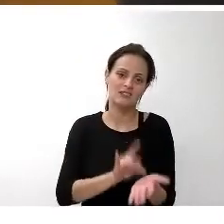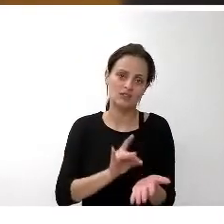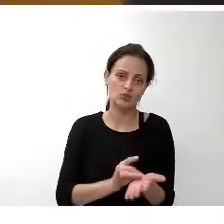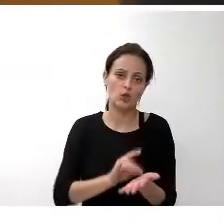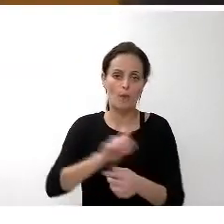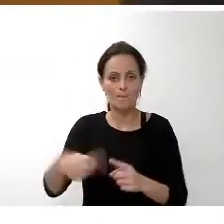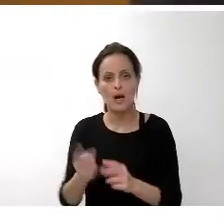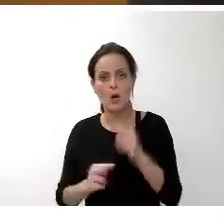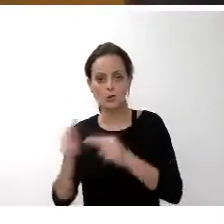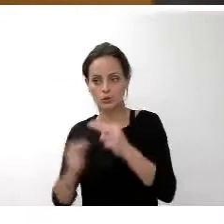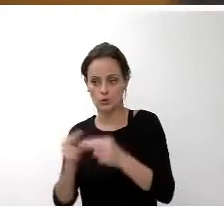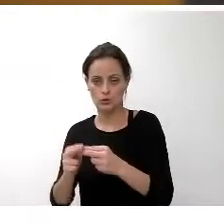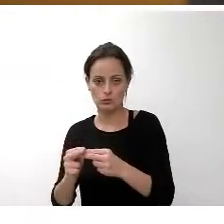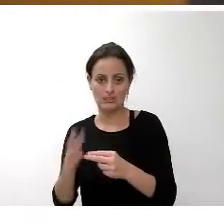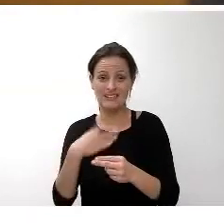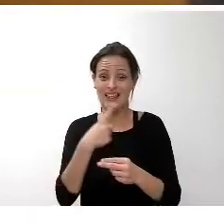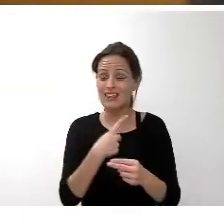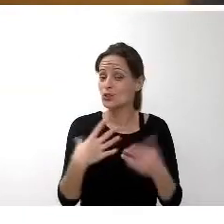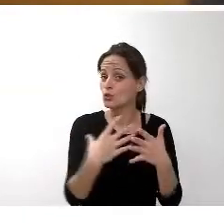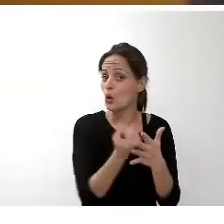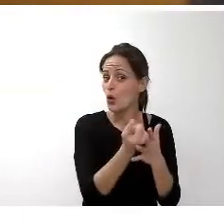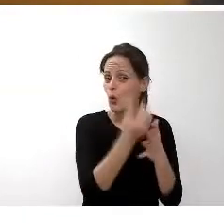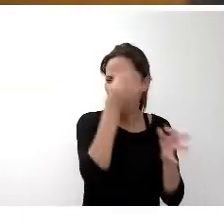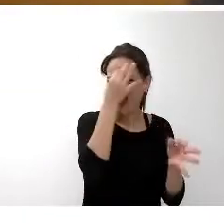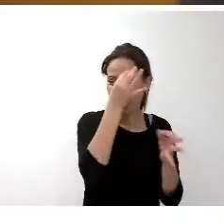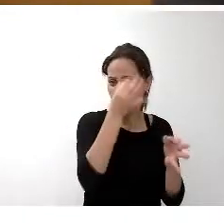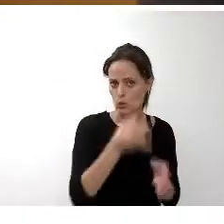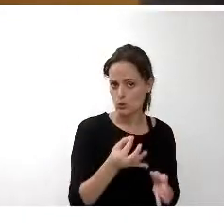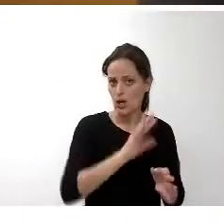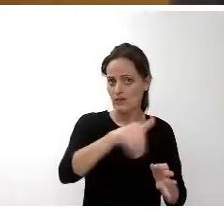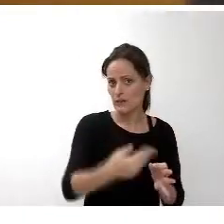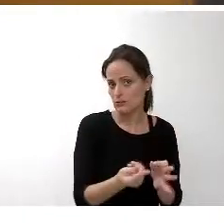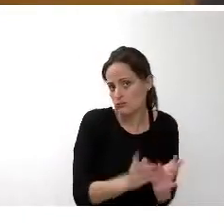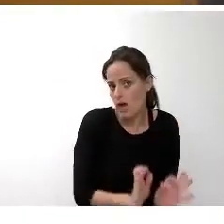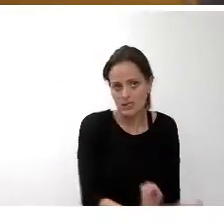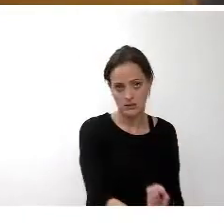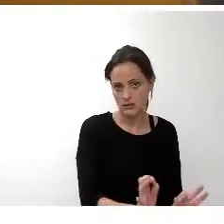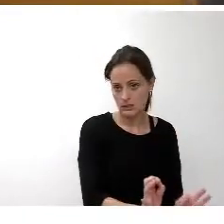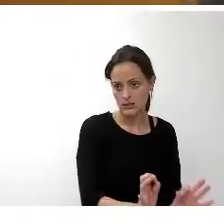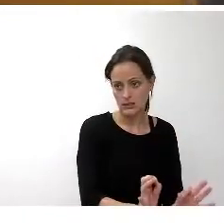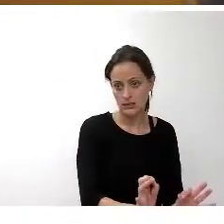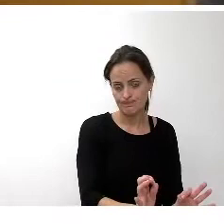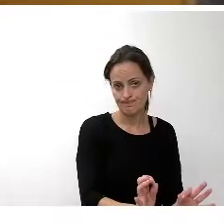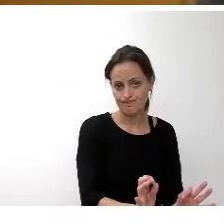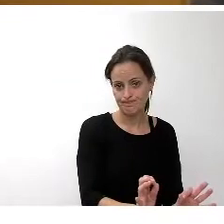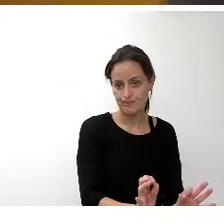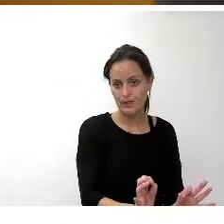previsto. Lógicamente, todos estos datos, estas previsiones, no dejan de ser lo que son y hay que ser